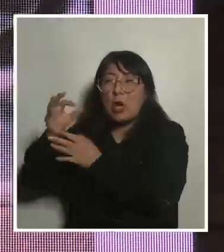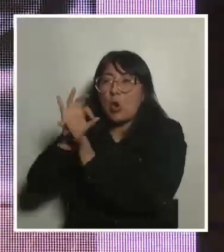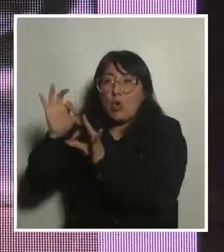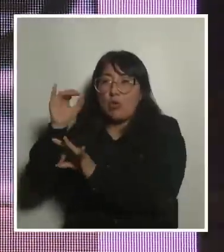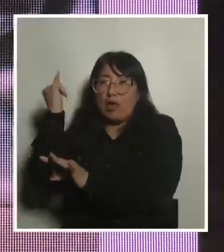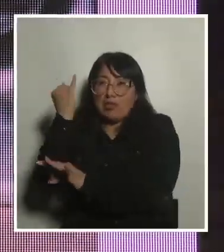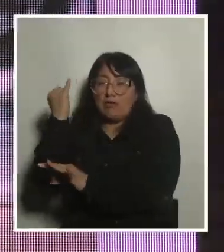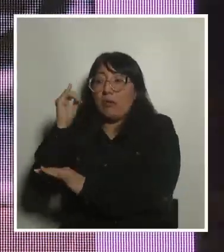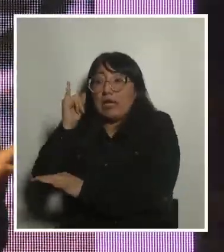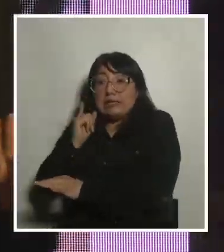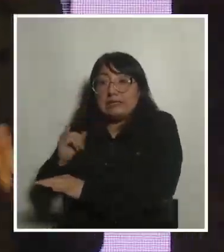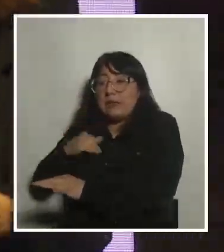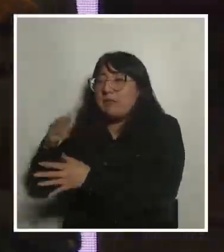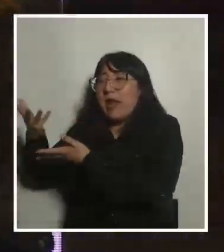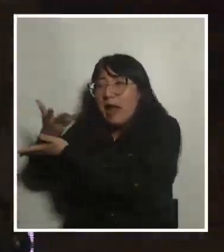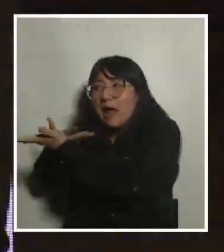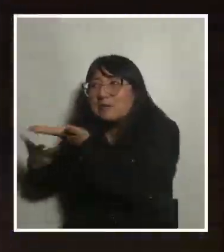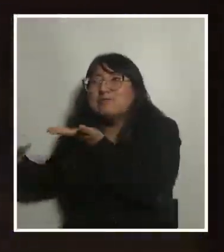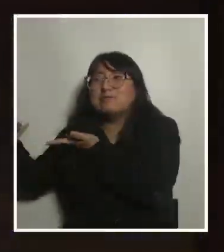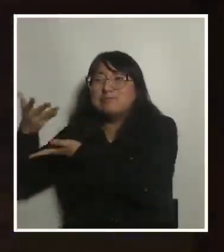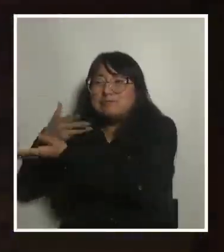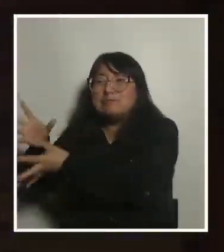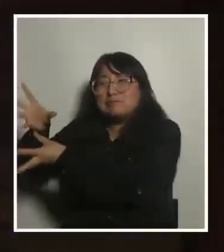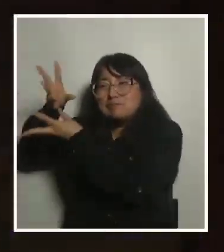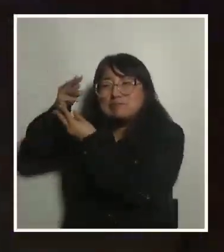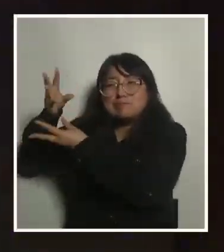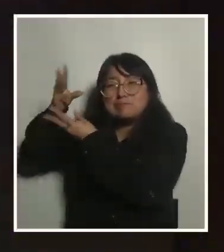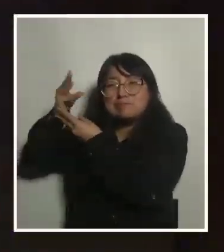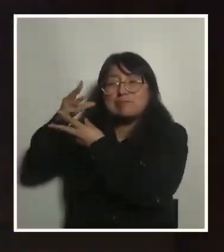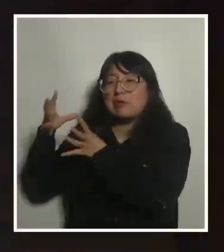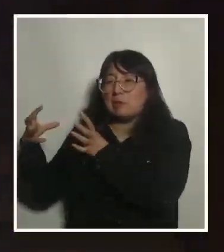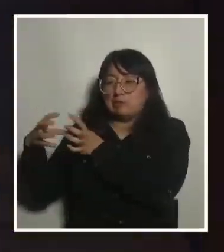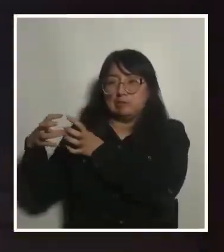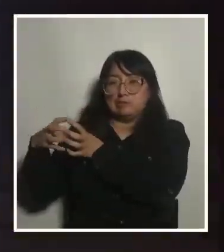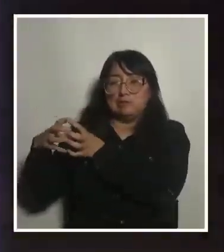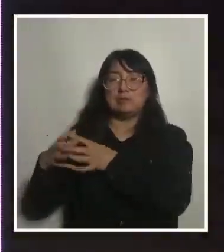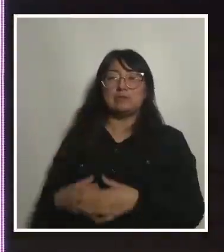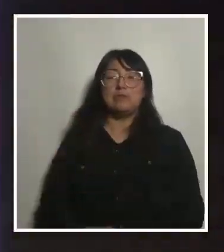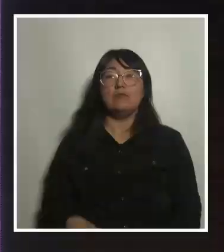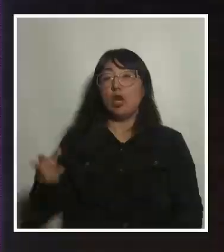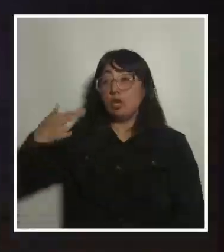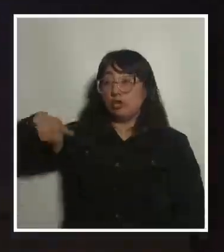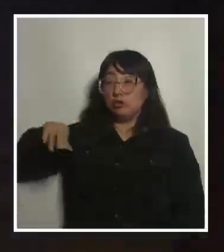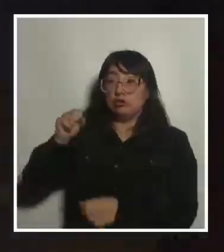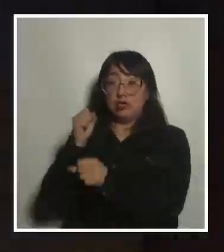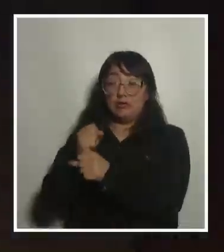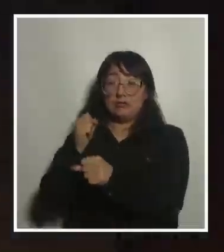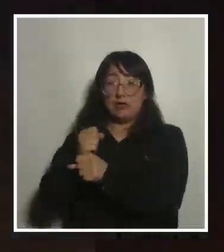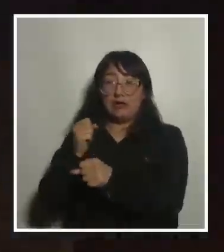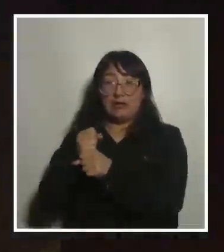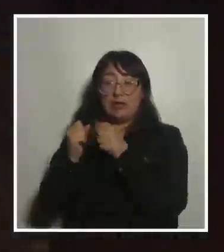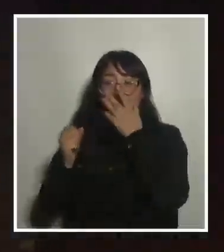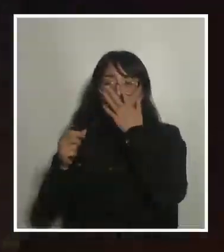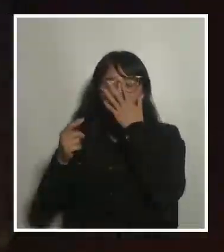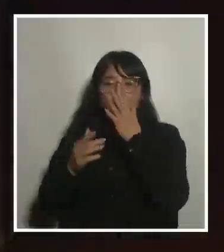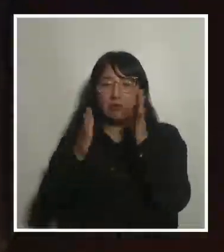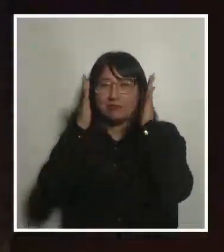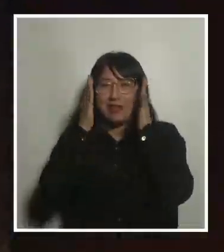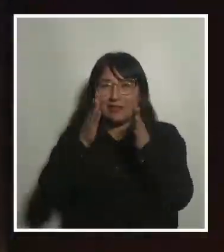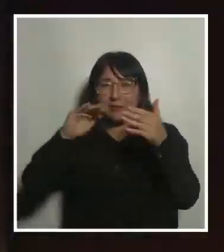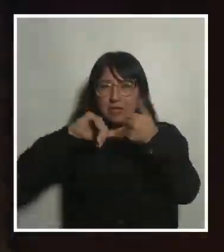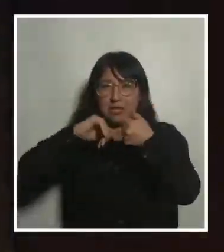siempre es acumulativo y siempre es colectivo. Nosotras trabajamos desde una perspectiva de género